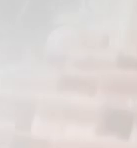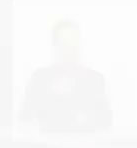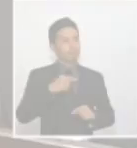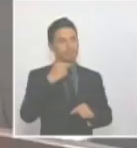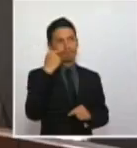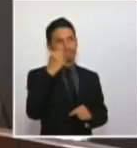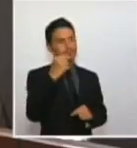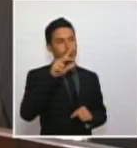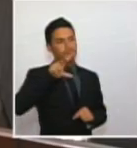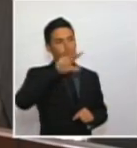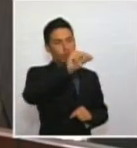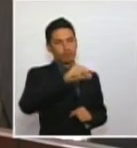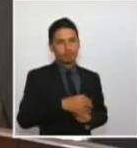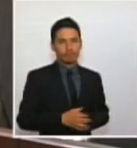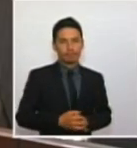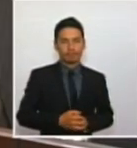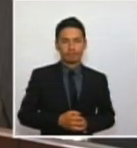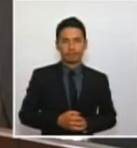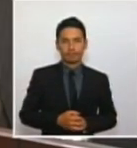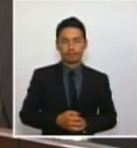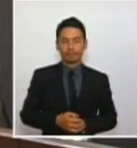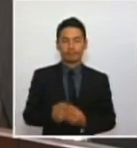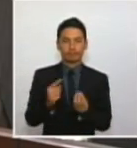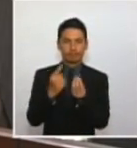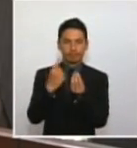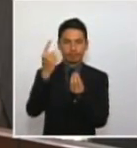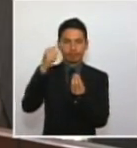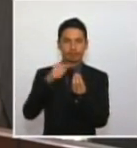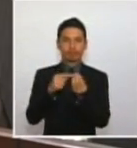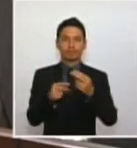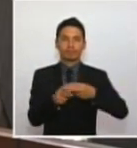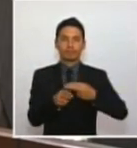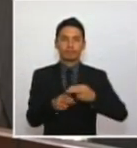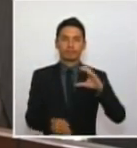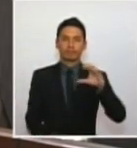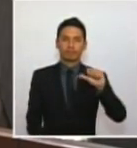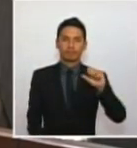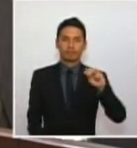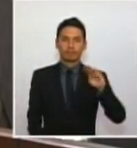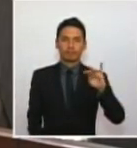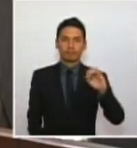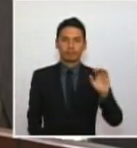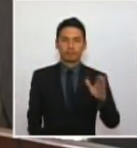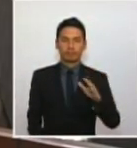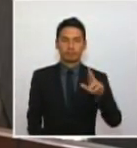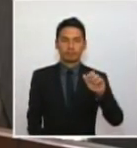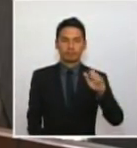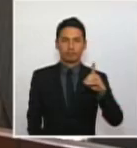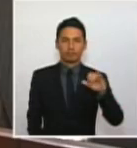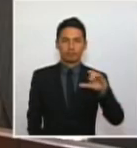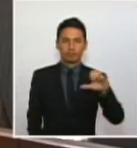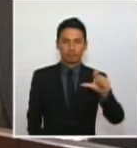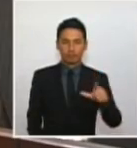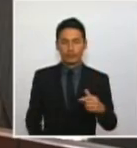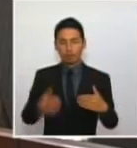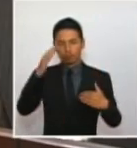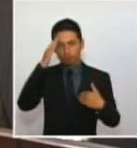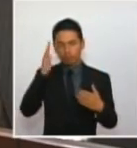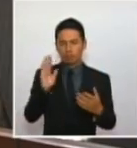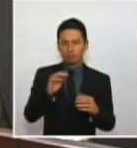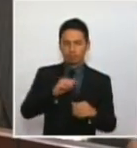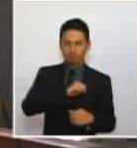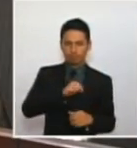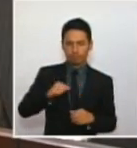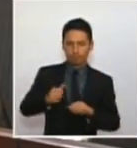El partido Cambio Radical en conciencia y consultando su autonomía